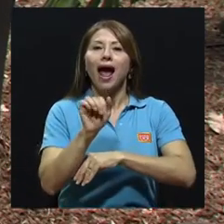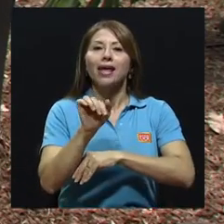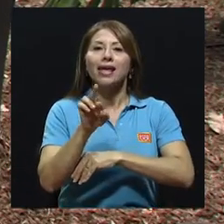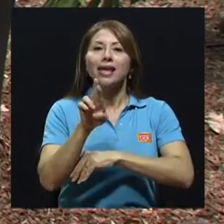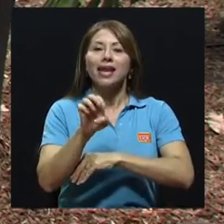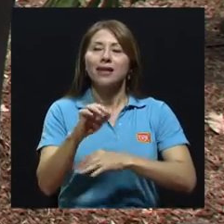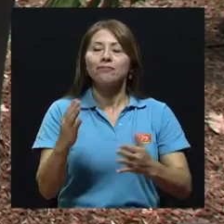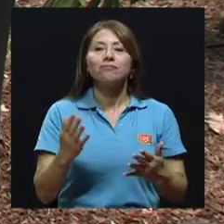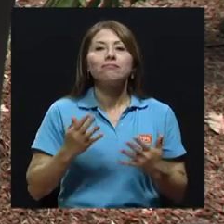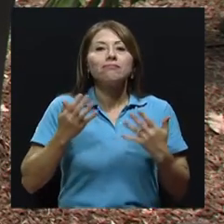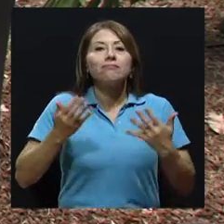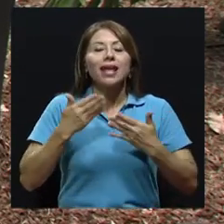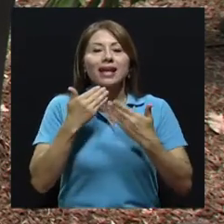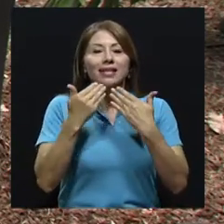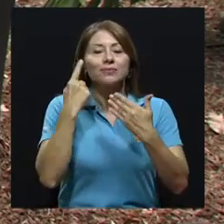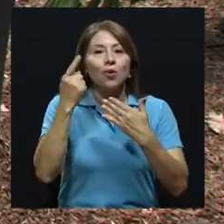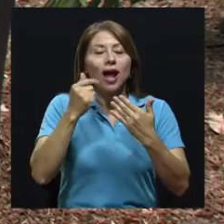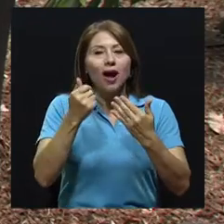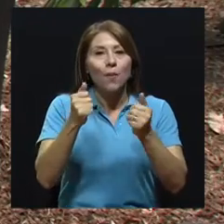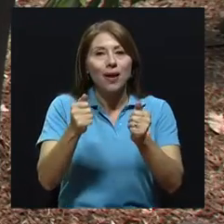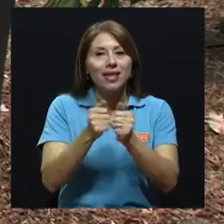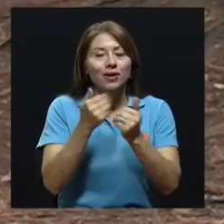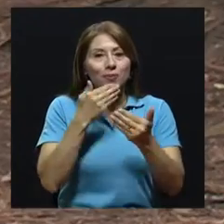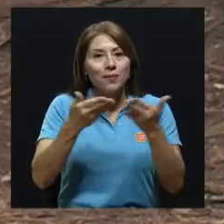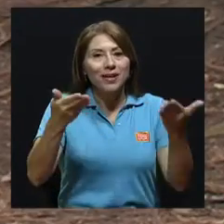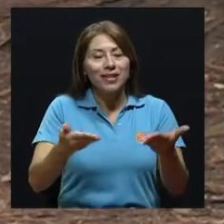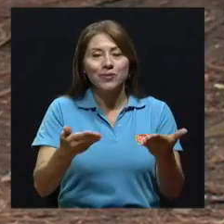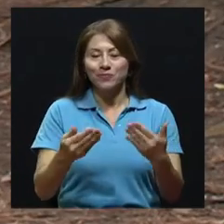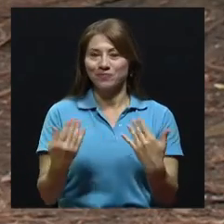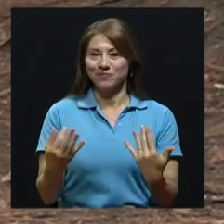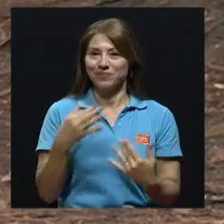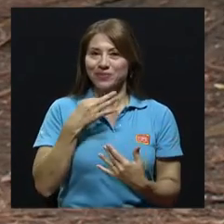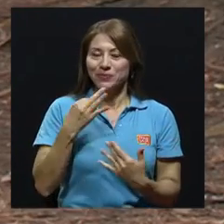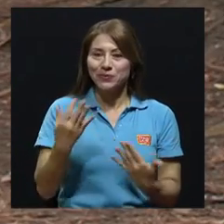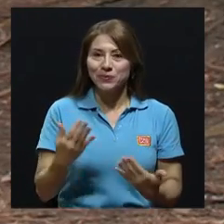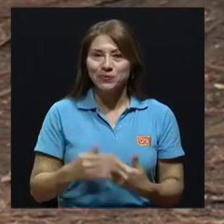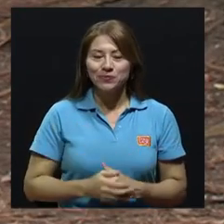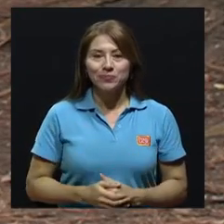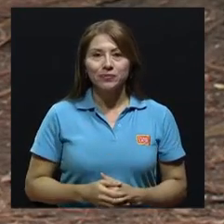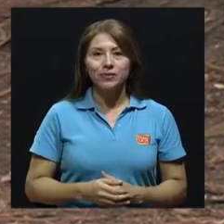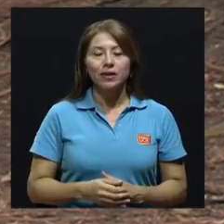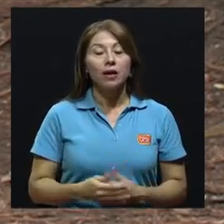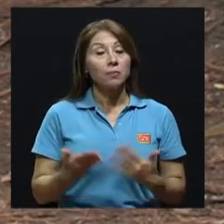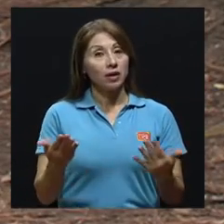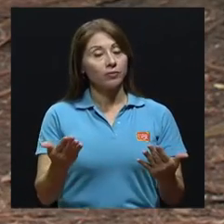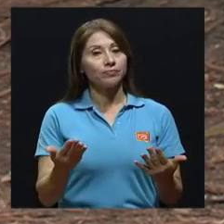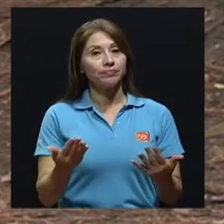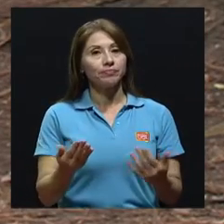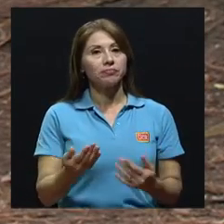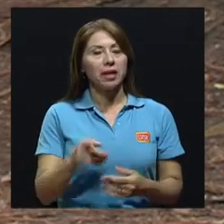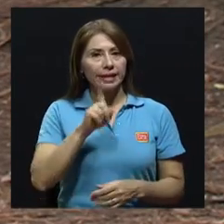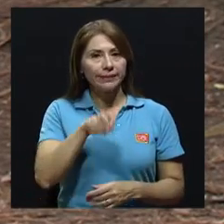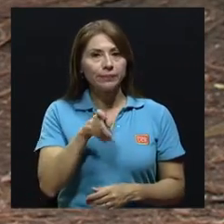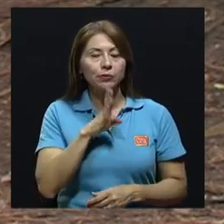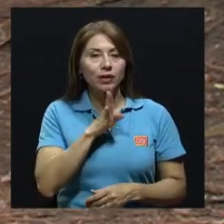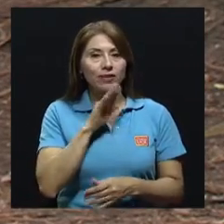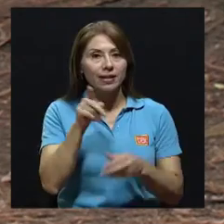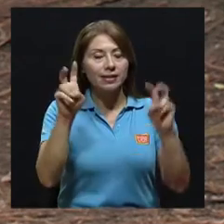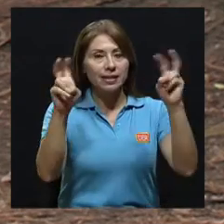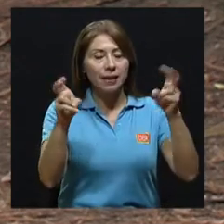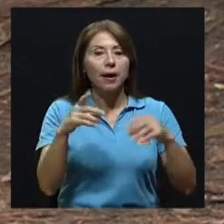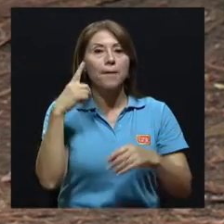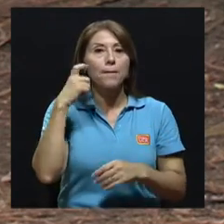gracias por acompañarnos. Bienvenido. Es un gusto estar aquí. Yo creo que sería muy oportuno hablar de este tema, Félix, porque